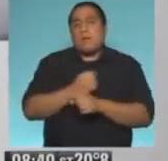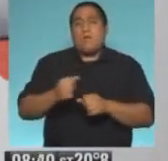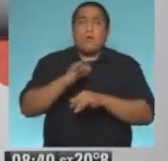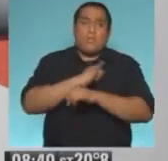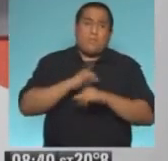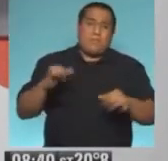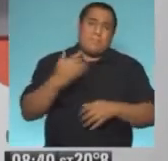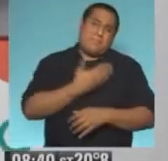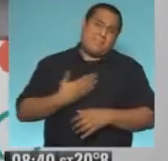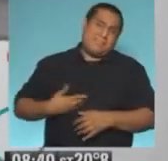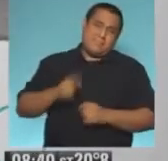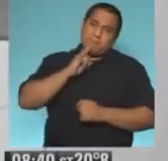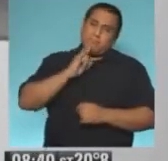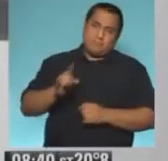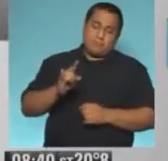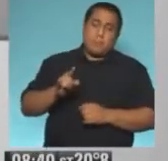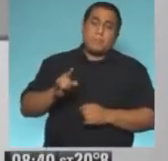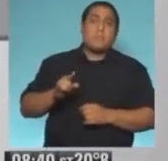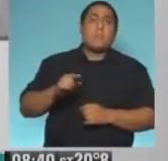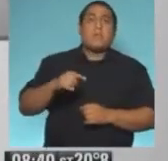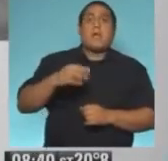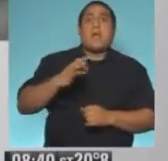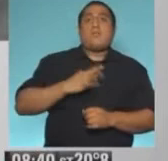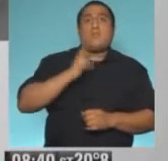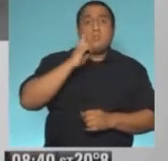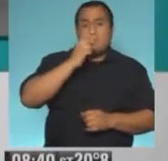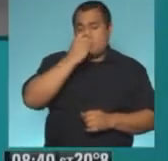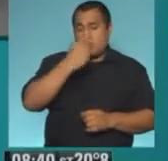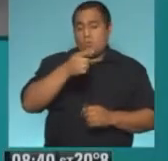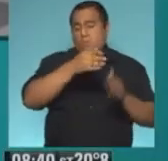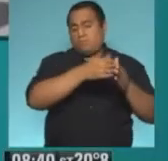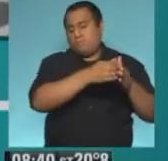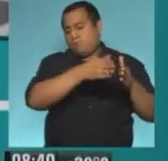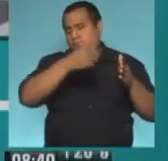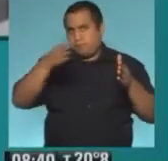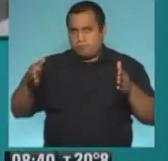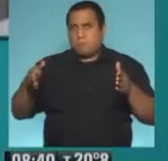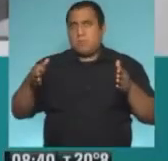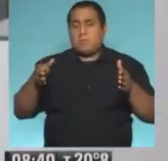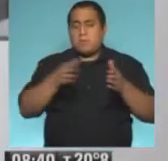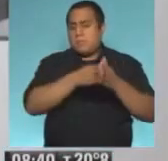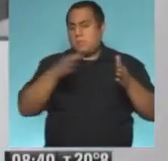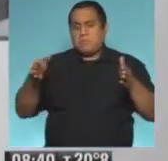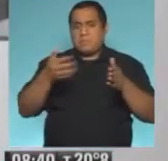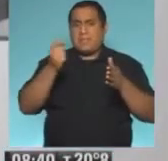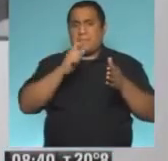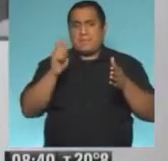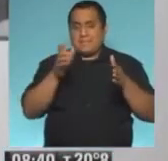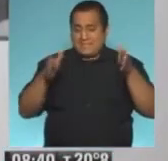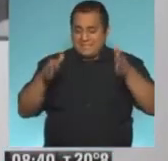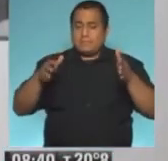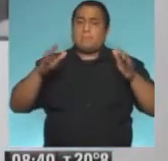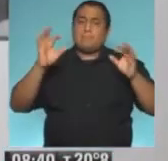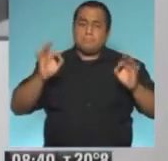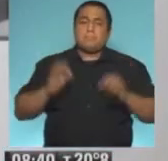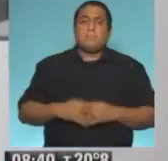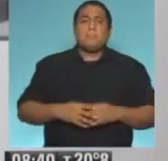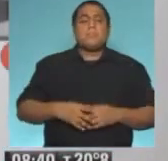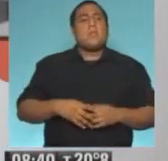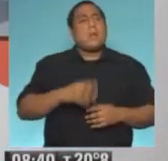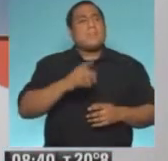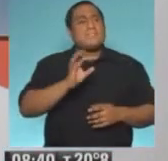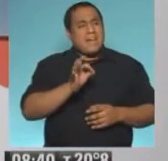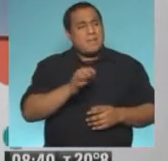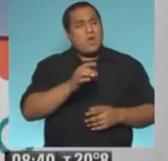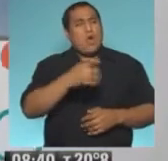presidente, a lo largo de todo el 2021, al menos en el primer semestre. Para todos. Sabemos si es obligatoria,